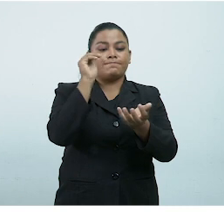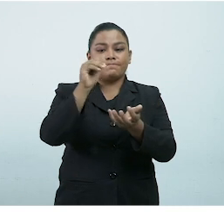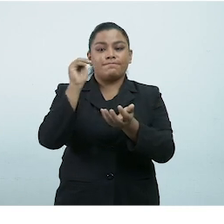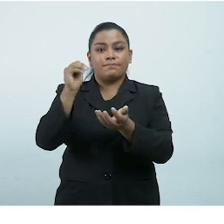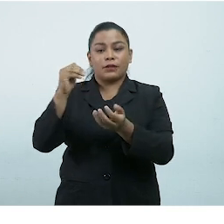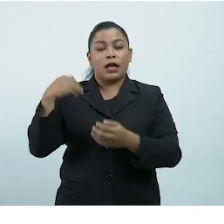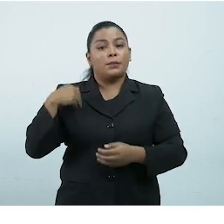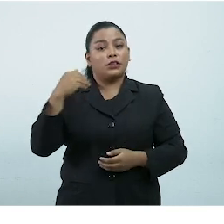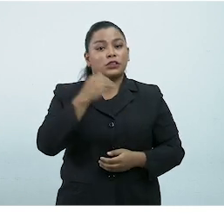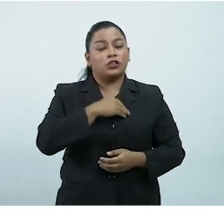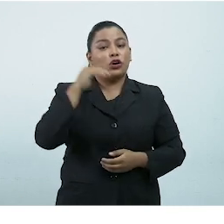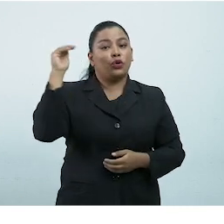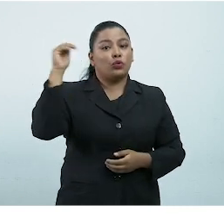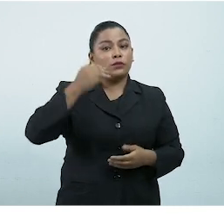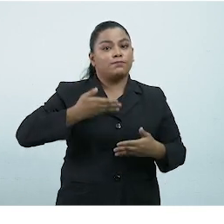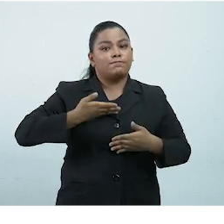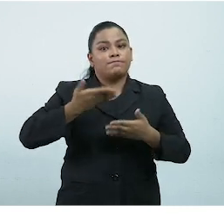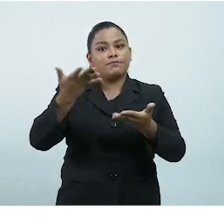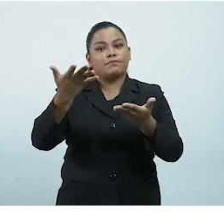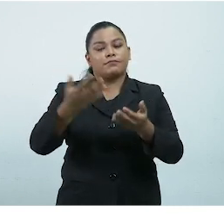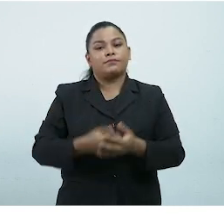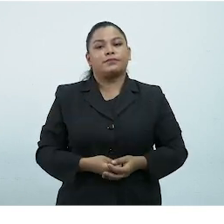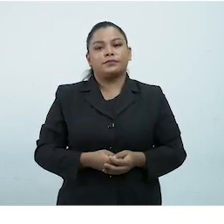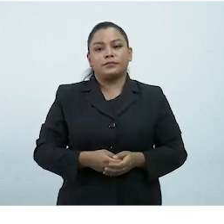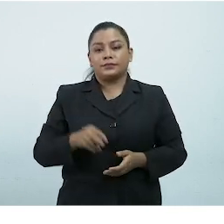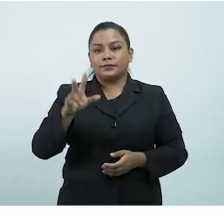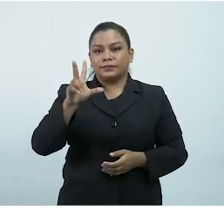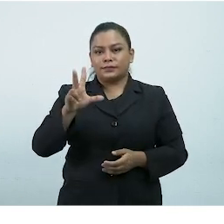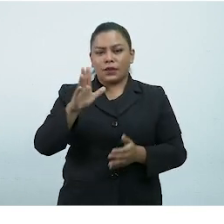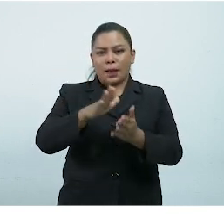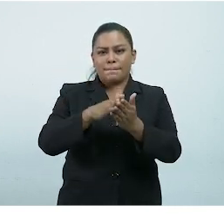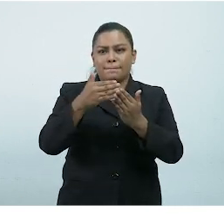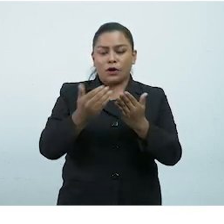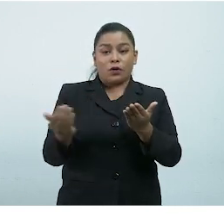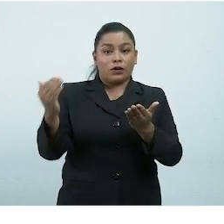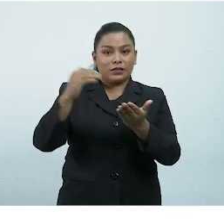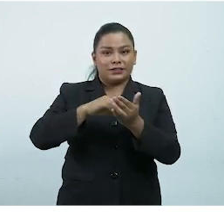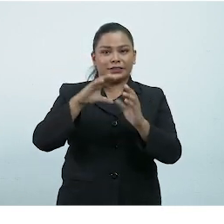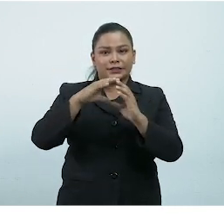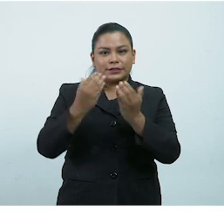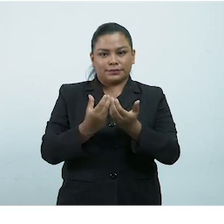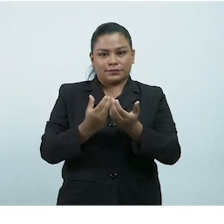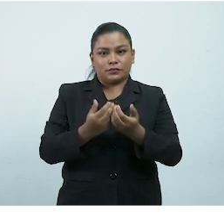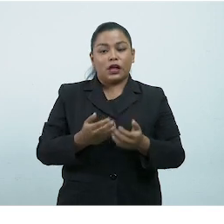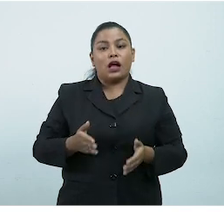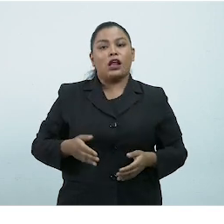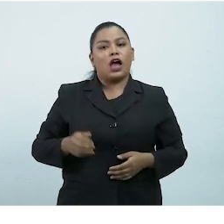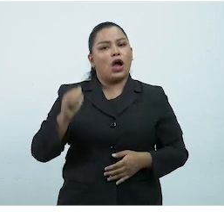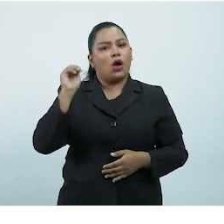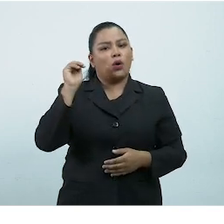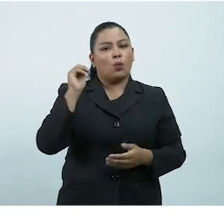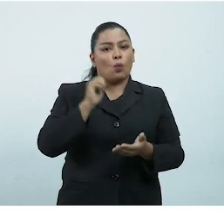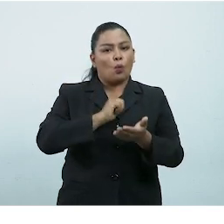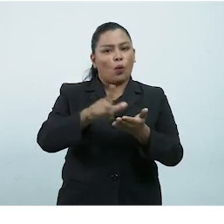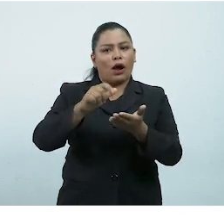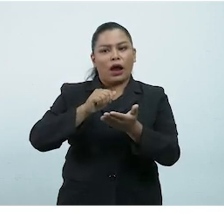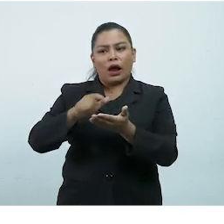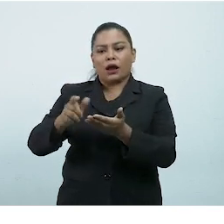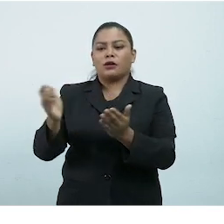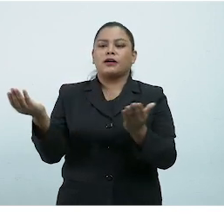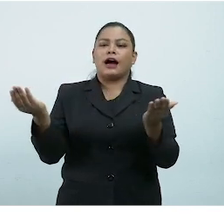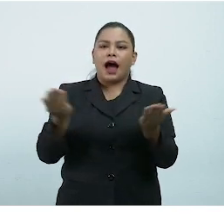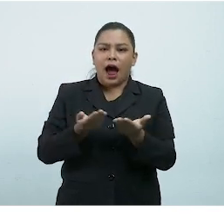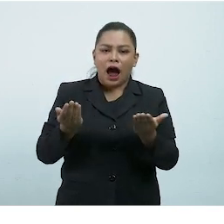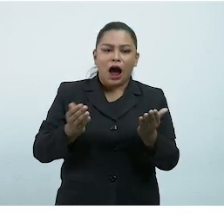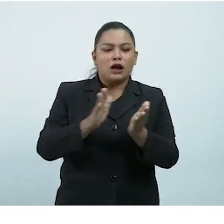Ministerio de Educación ofrecerá 3. Plan de retorno La institución educativa elabora y presenta